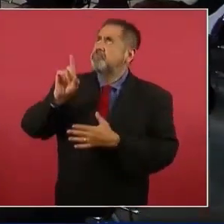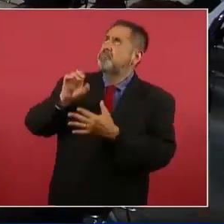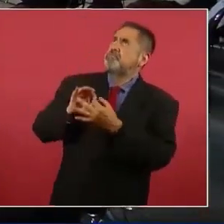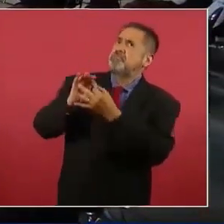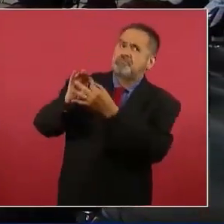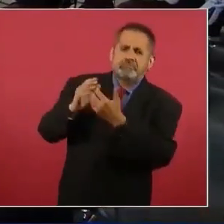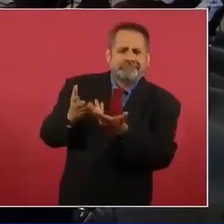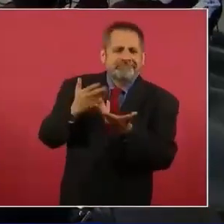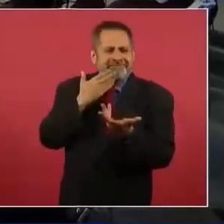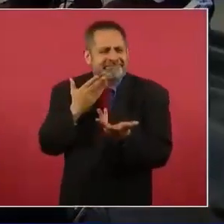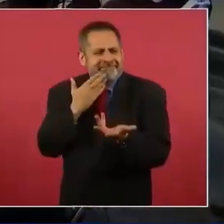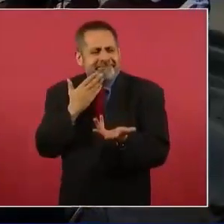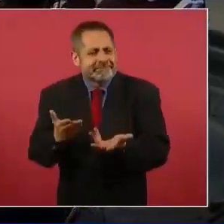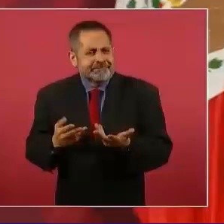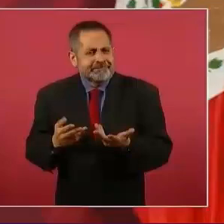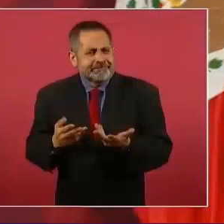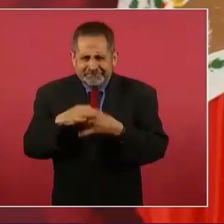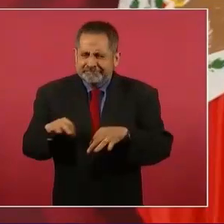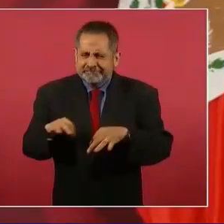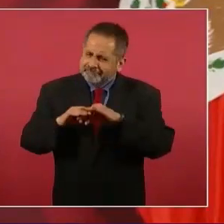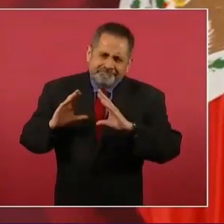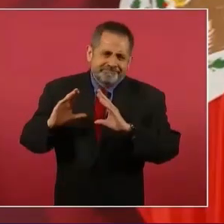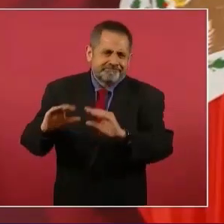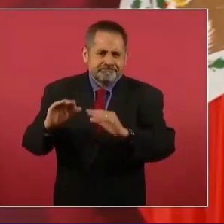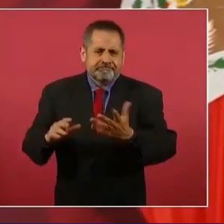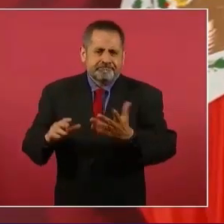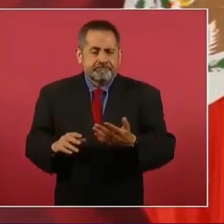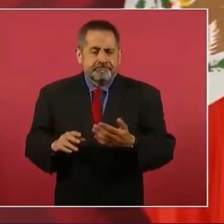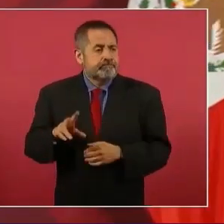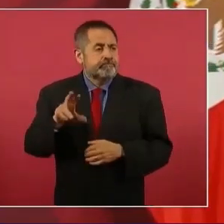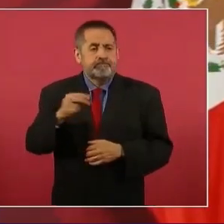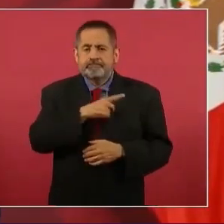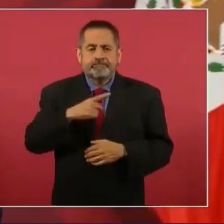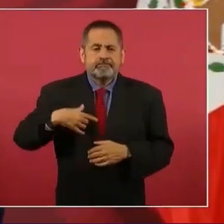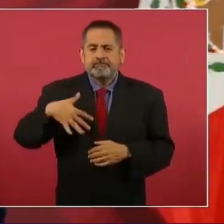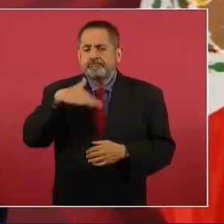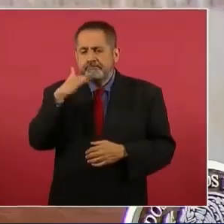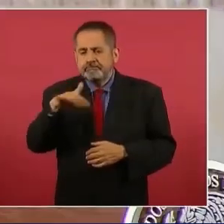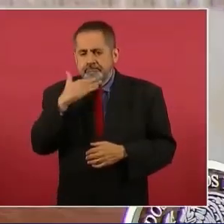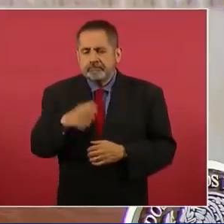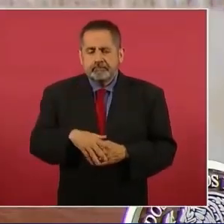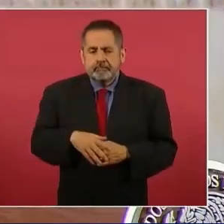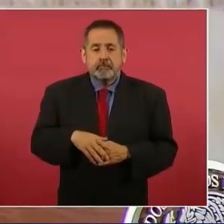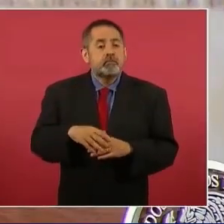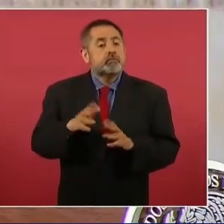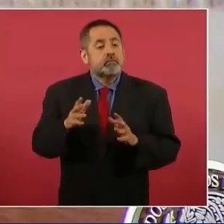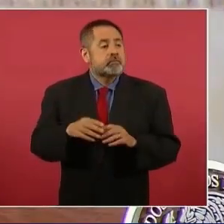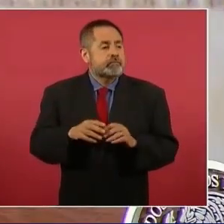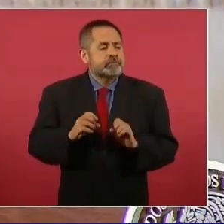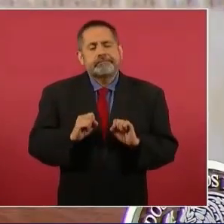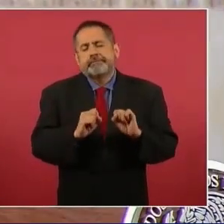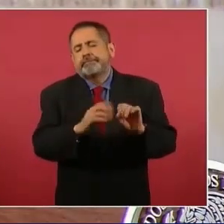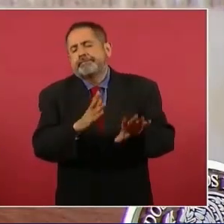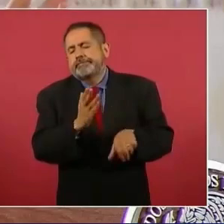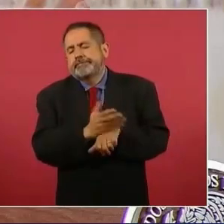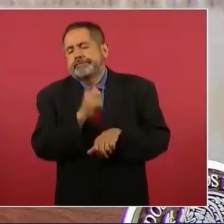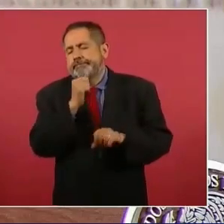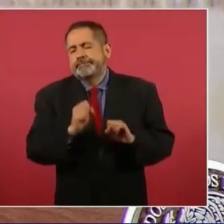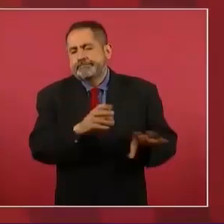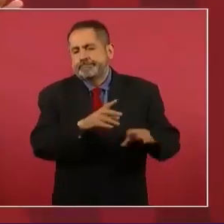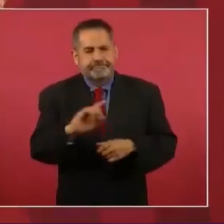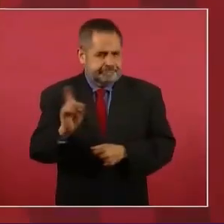doctores, los buenos días de ni corrupción ni impunidad, porque